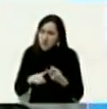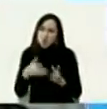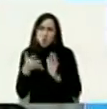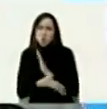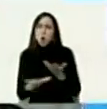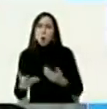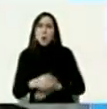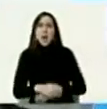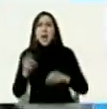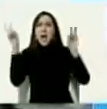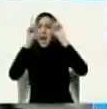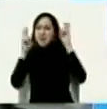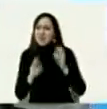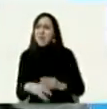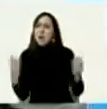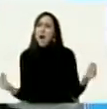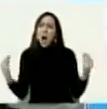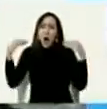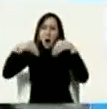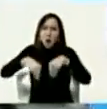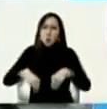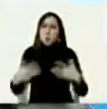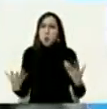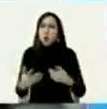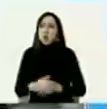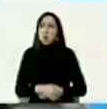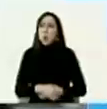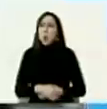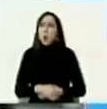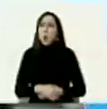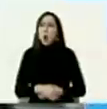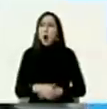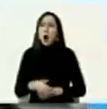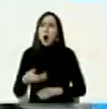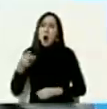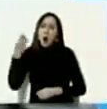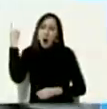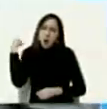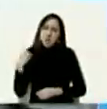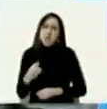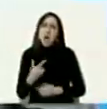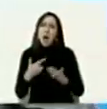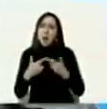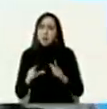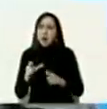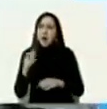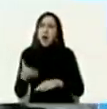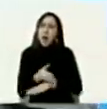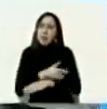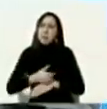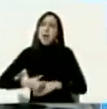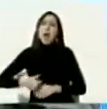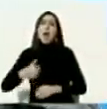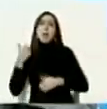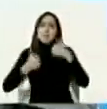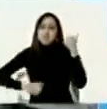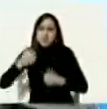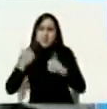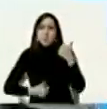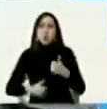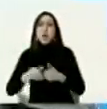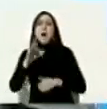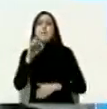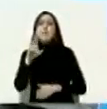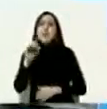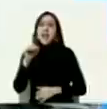con el tema de la negociación anoche trascendió bueno que fue liberado el exdiputado Frey Guevara quería